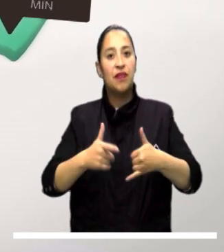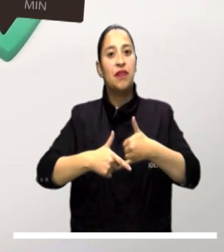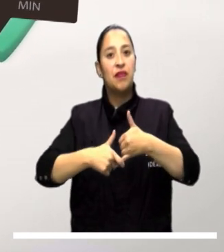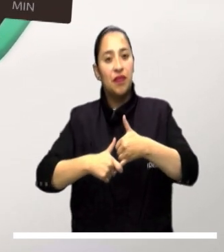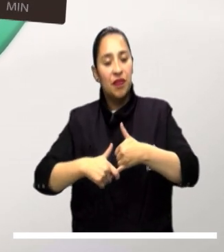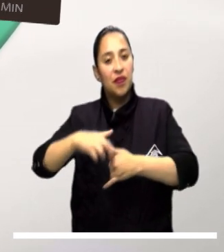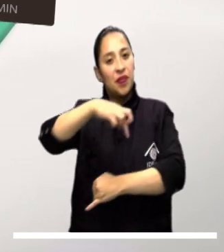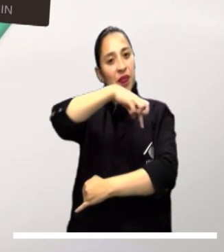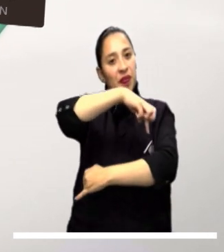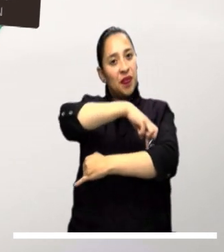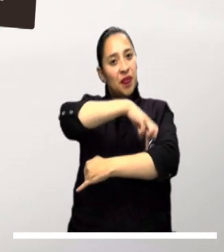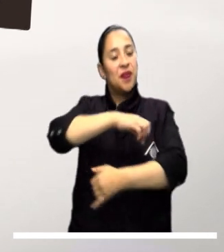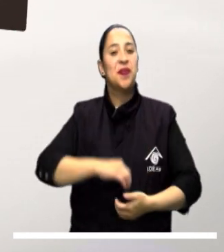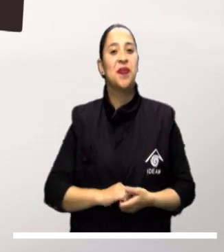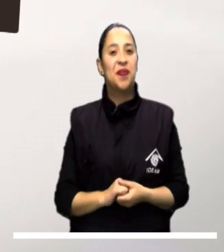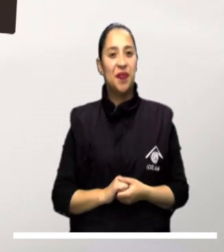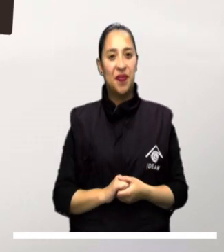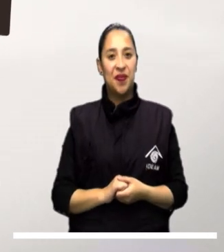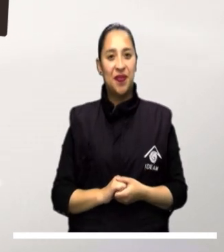Amazonas y Putumayo.